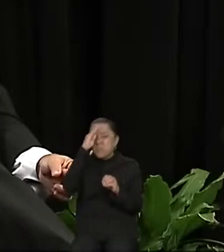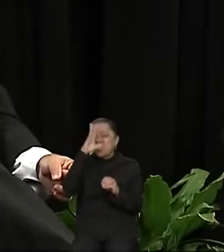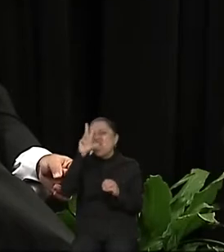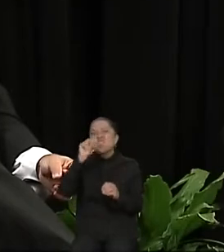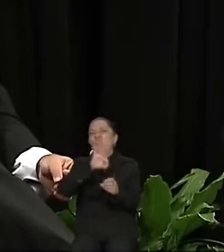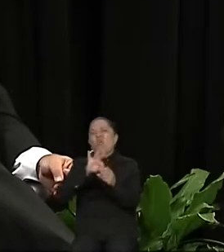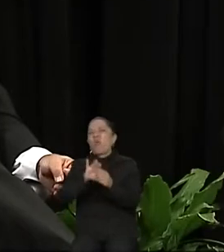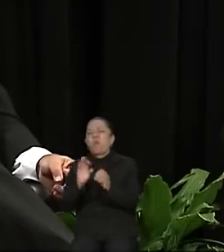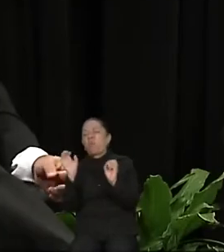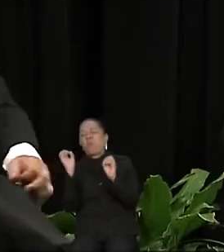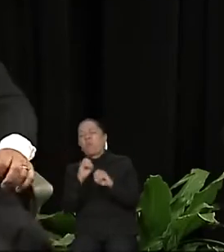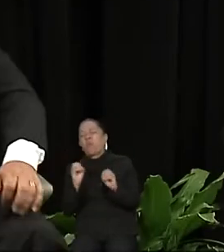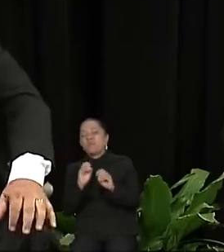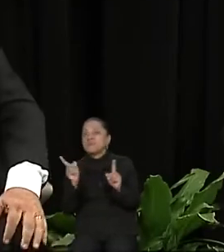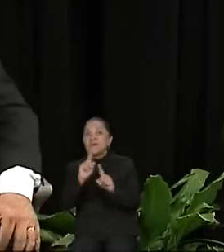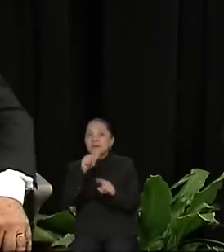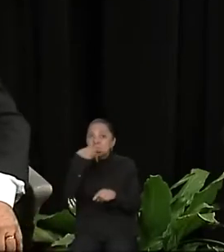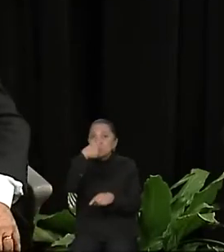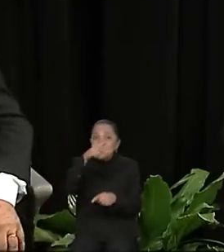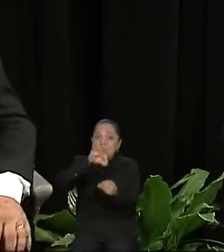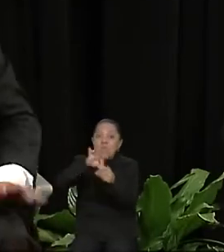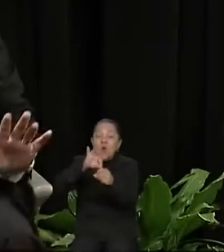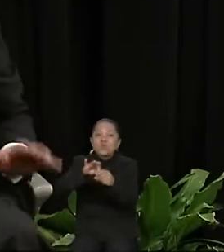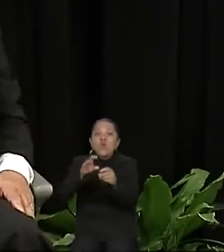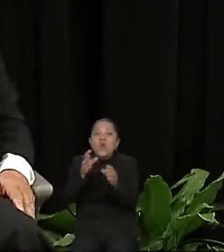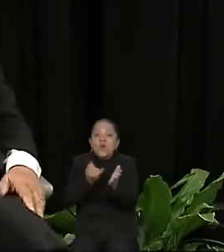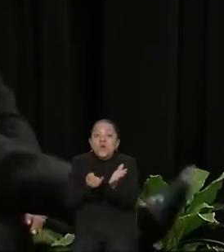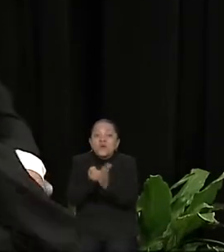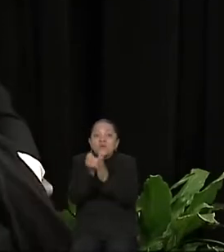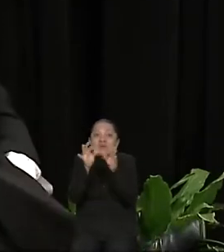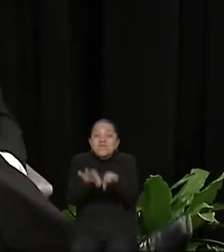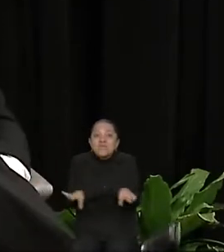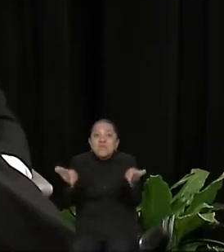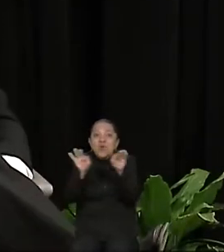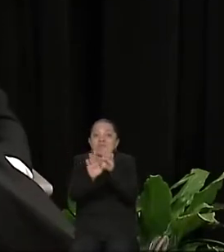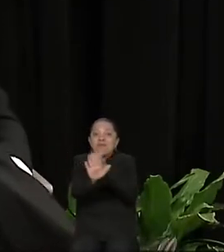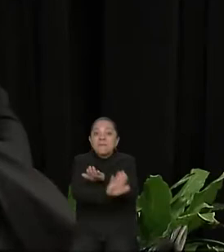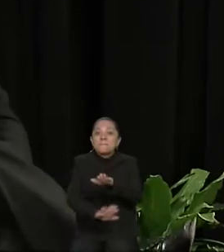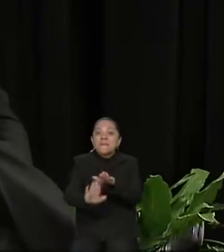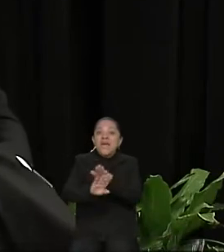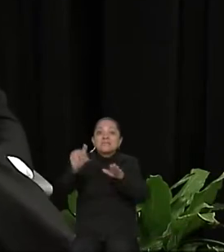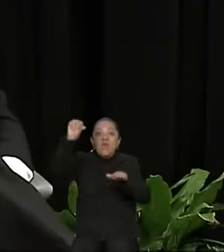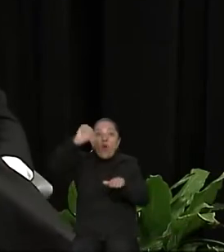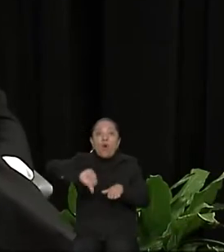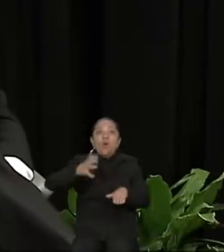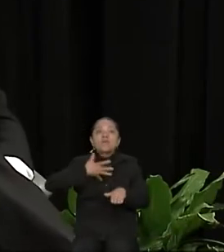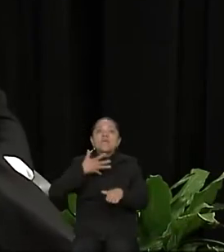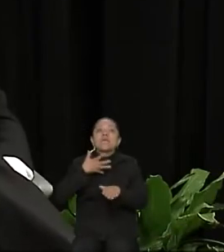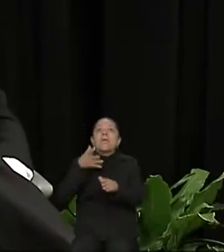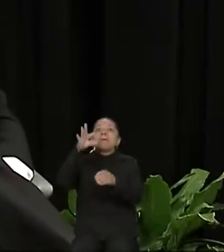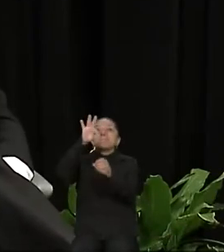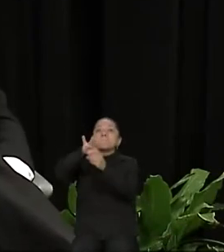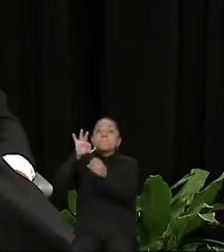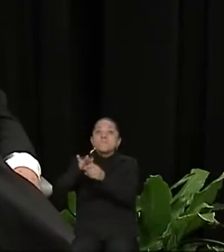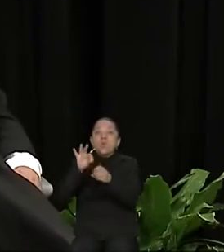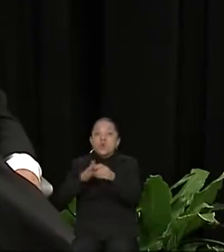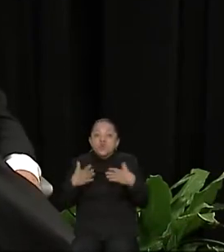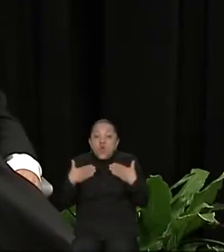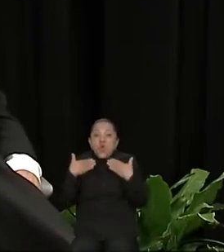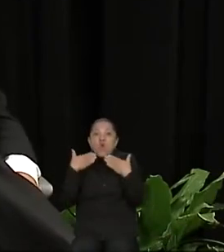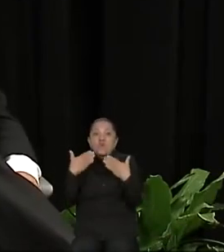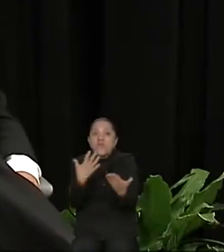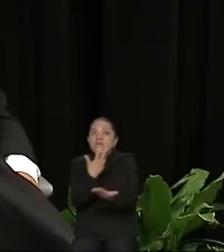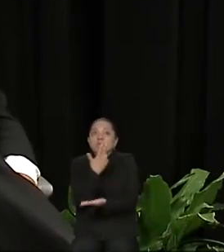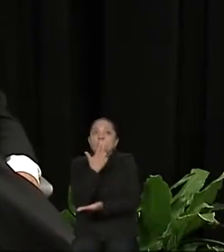determinante. Es básico que hoy se dé un voto de confianza, se dé un voto útil para que se